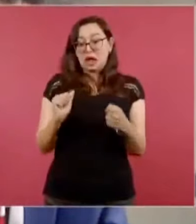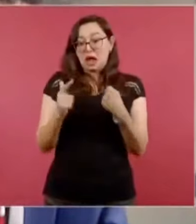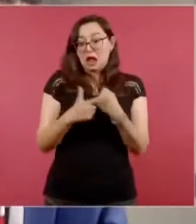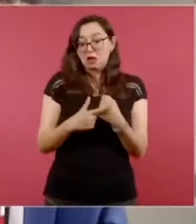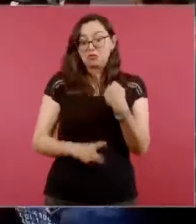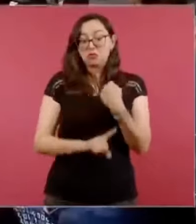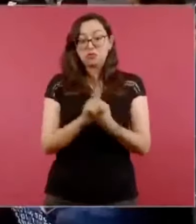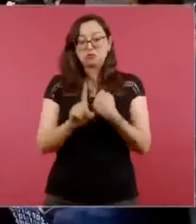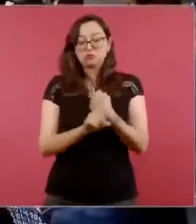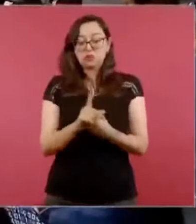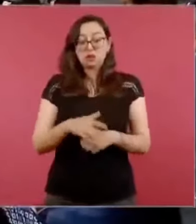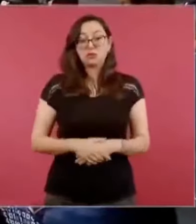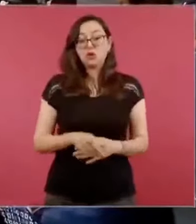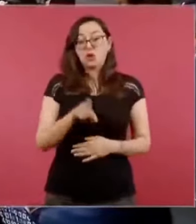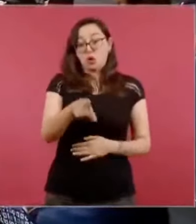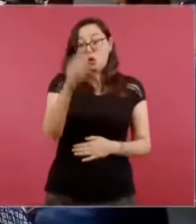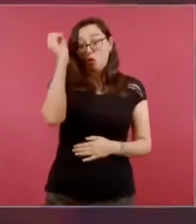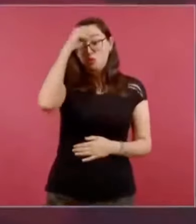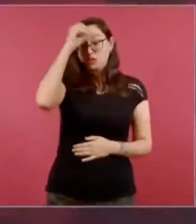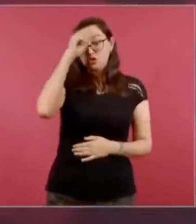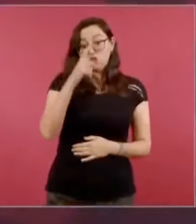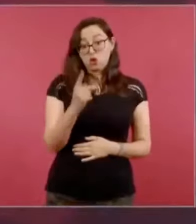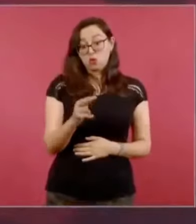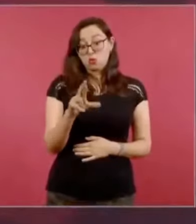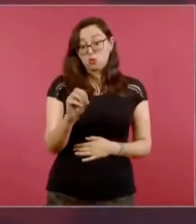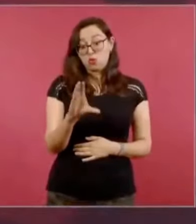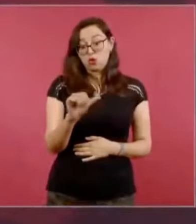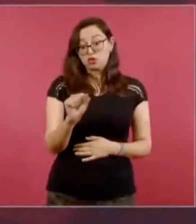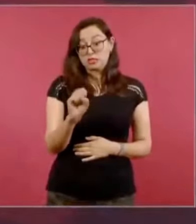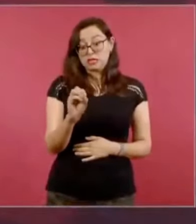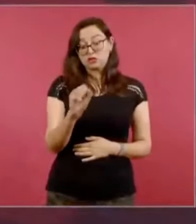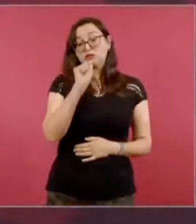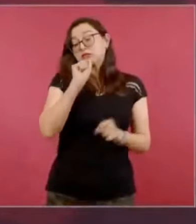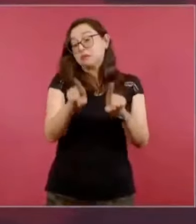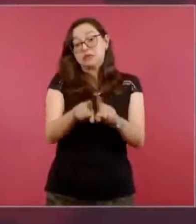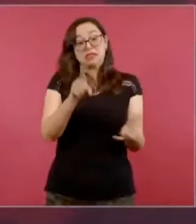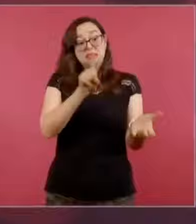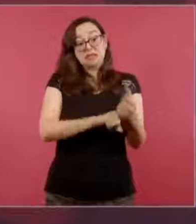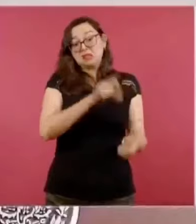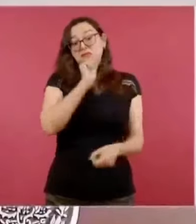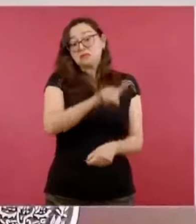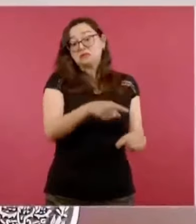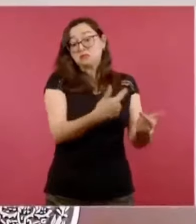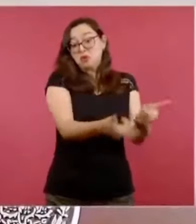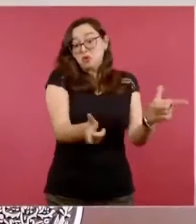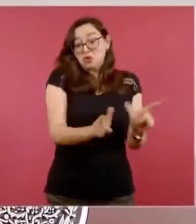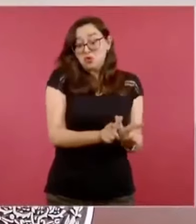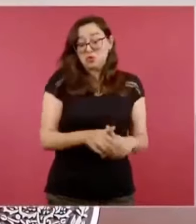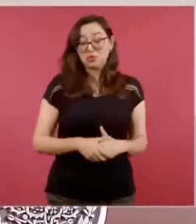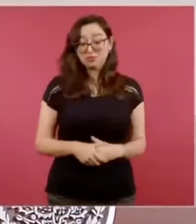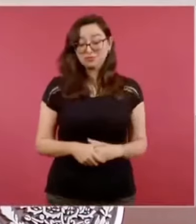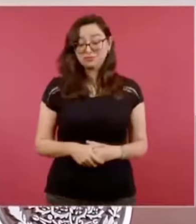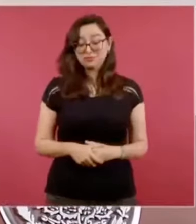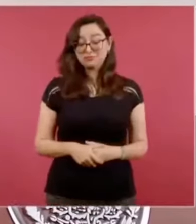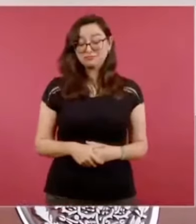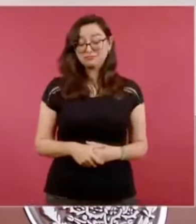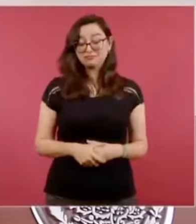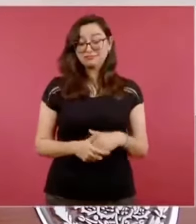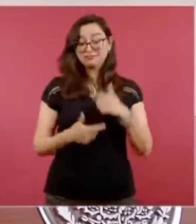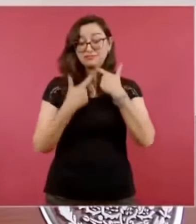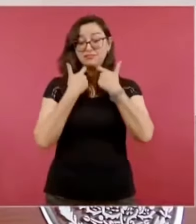pues esa es la opinión de Proceso, porque Proceso está metido también en eso. No. O sea, es muy lamentable